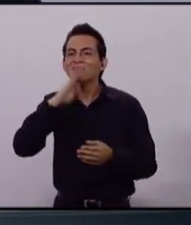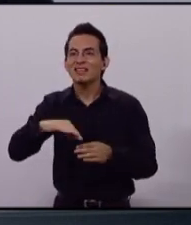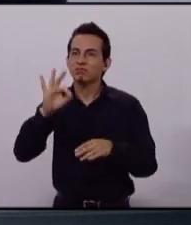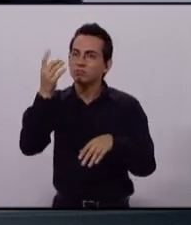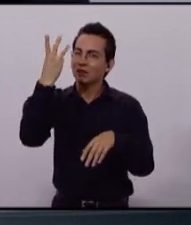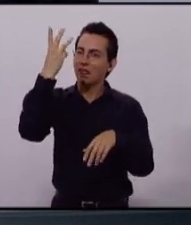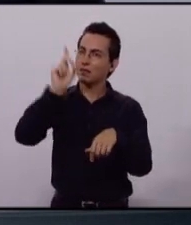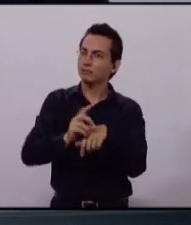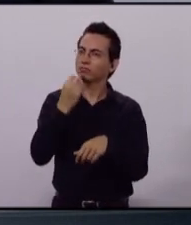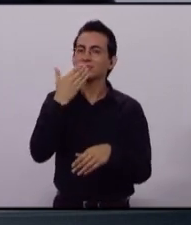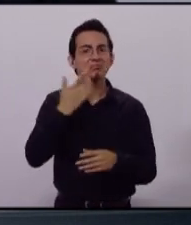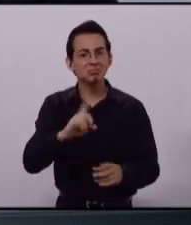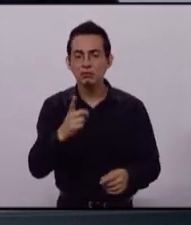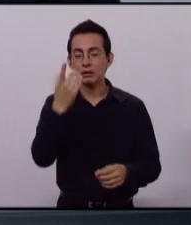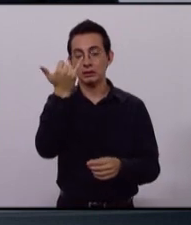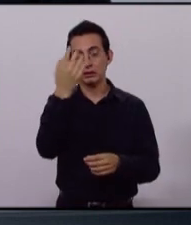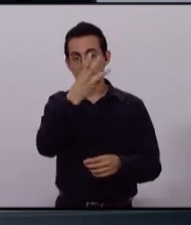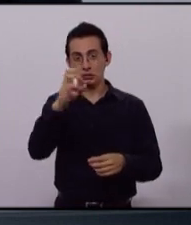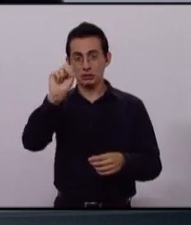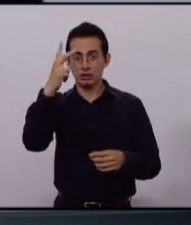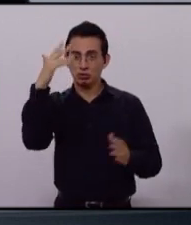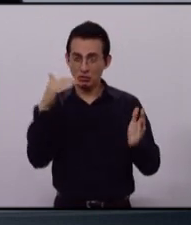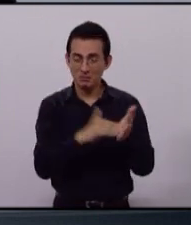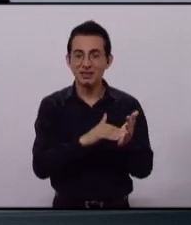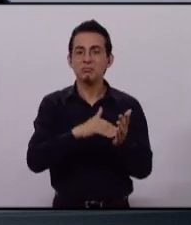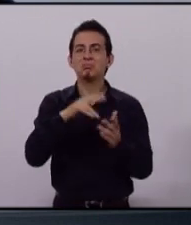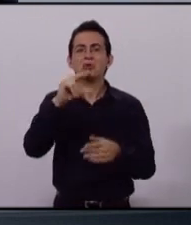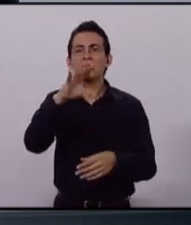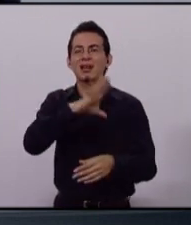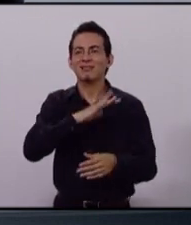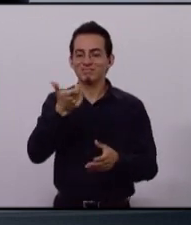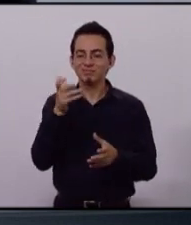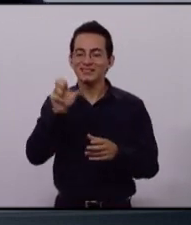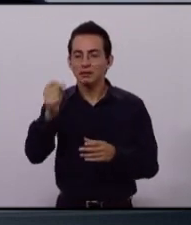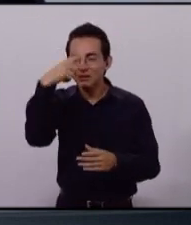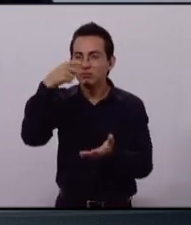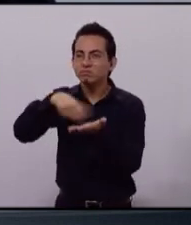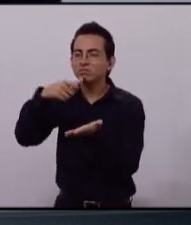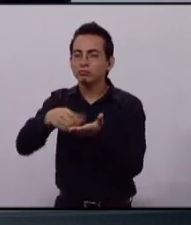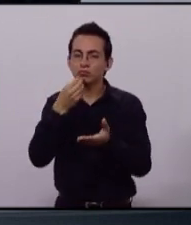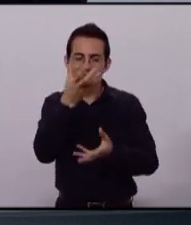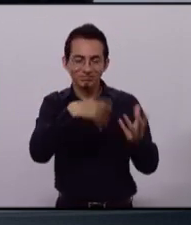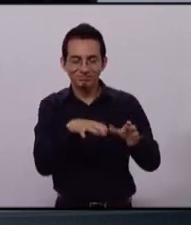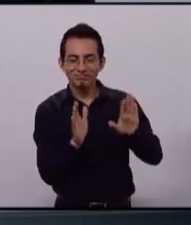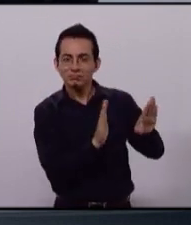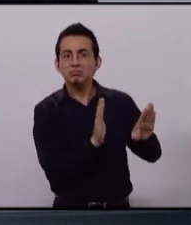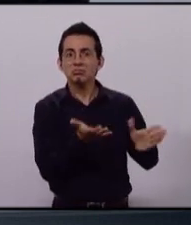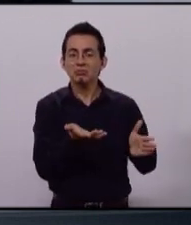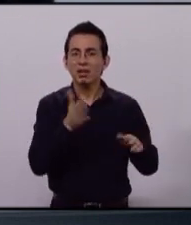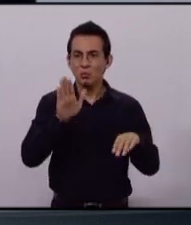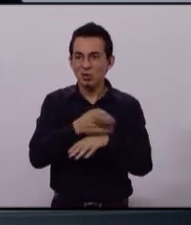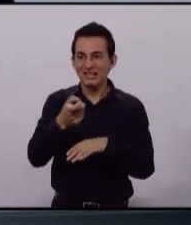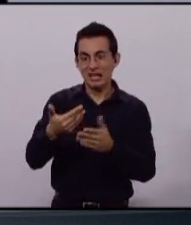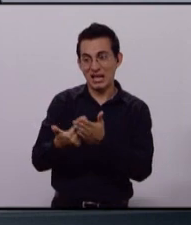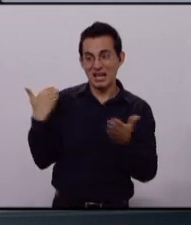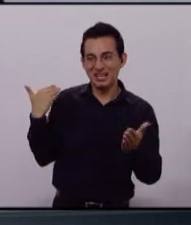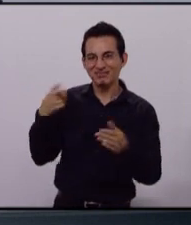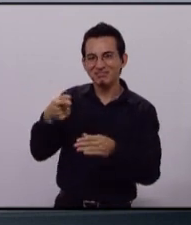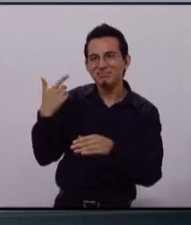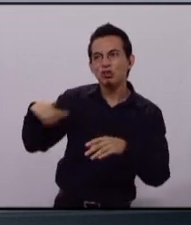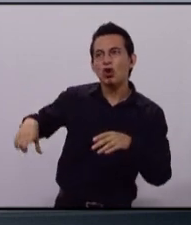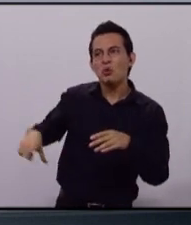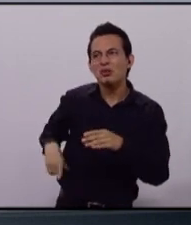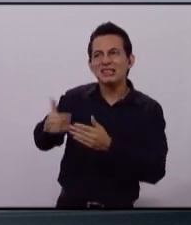diaria y 368 mil no ajustan ni para la canasta básica. Este es el zapopan que han dejado, los que han gobernado, ese zapopan